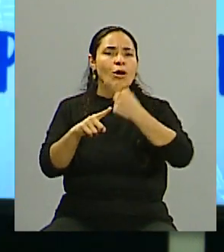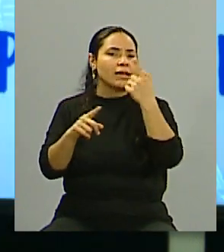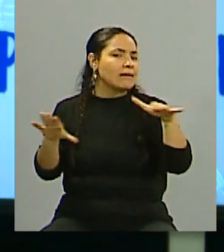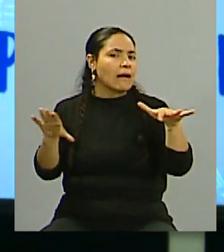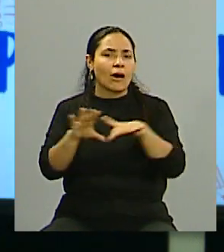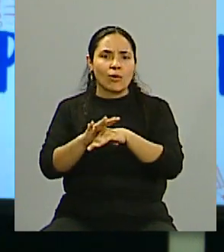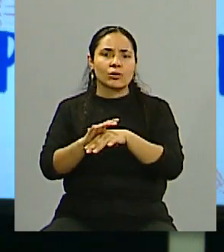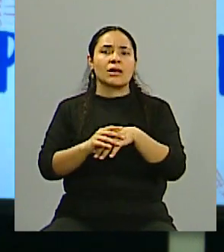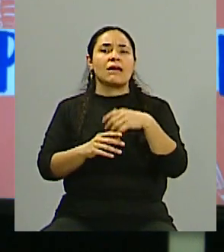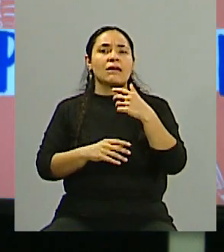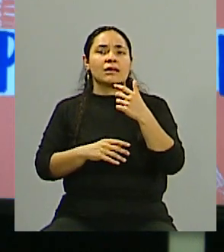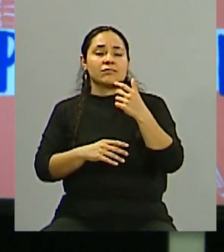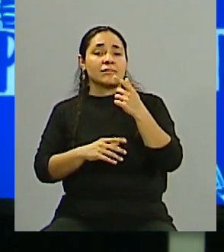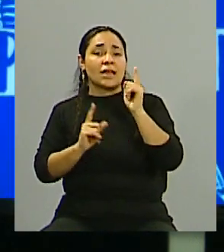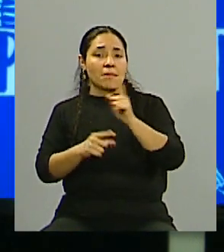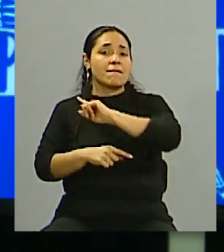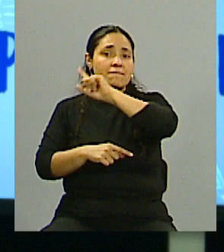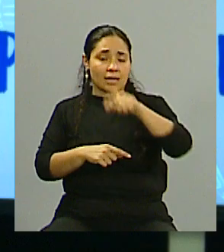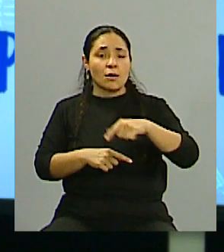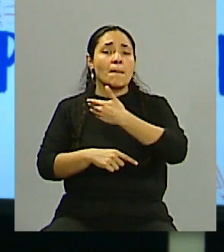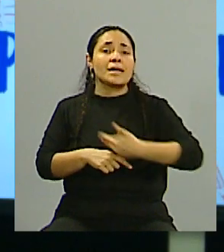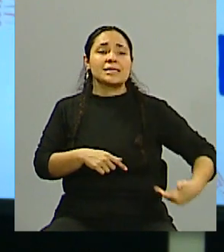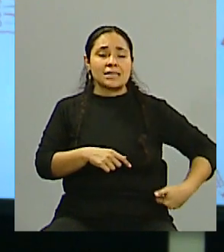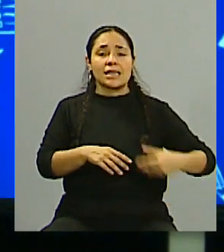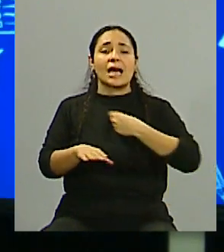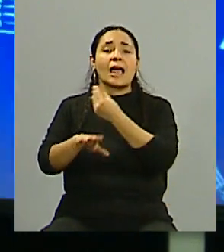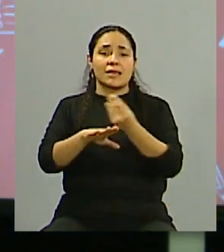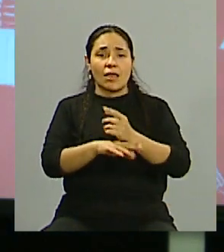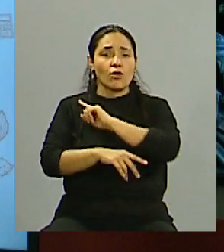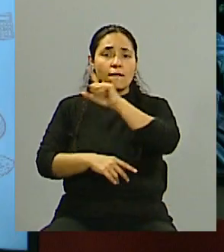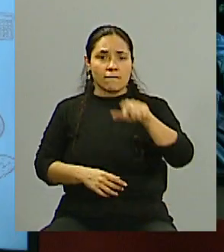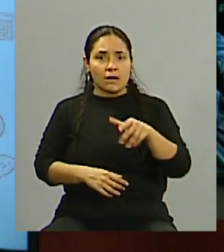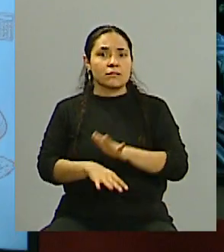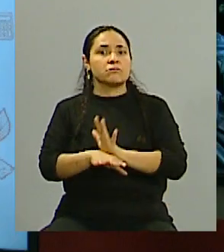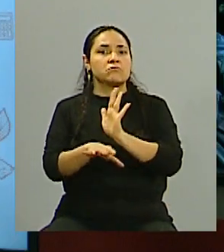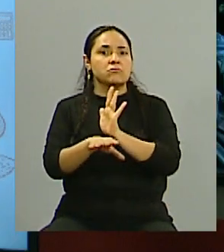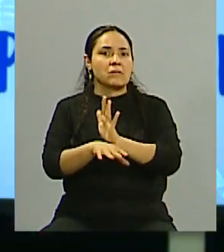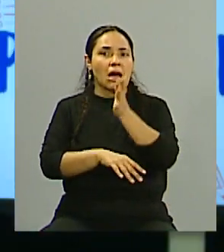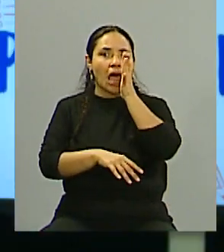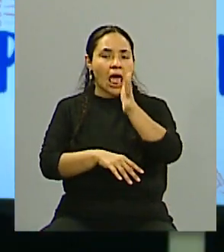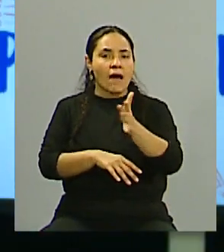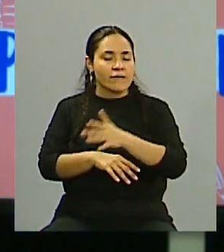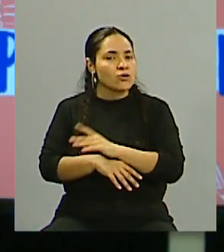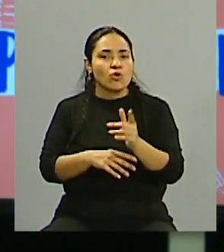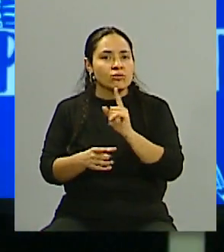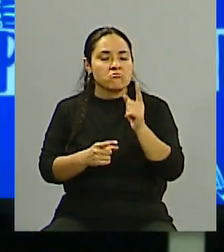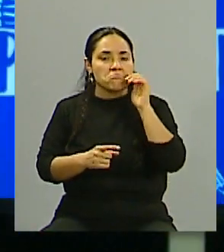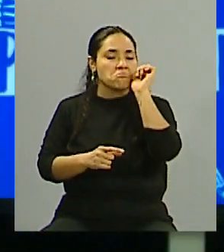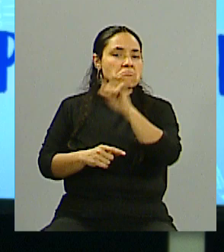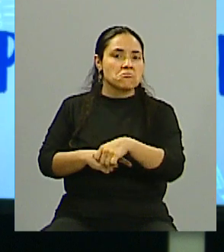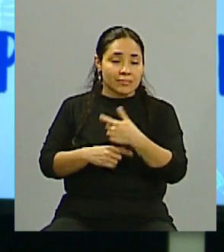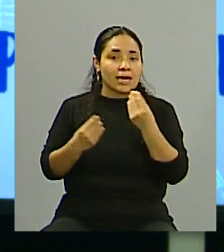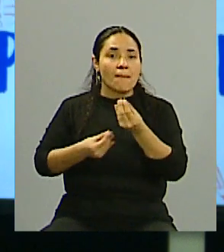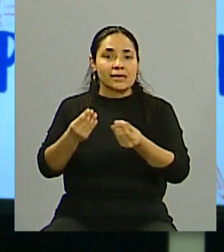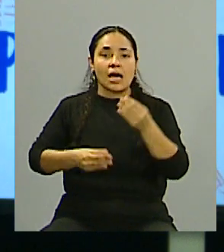vinieron tres o cuatro candidatos a vicepresidentes. Nadie tenía en la agenda la gravedad de lo que estaba pasando. ¿Y qué estaba pasando? Que una empresa